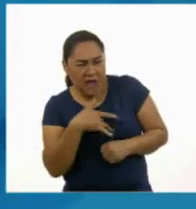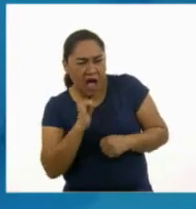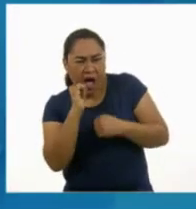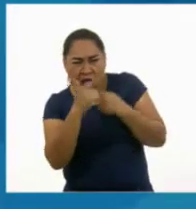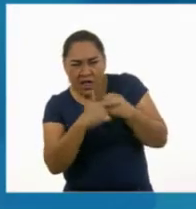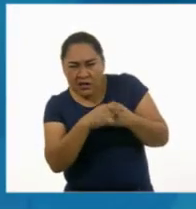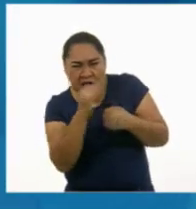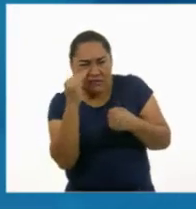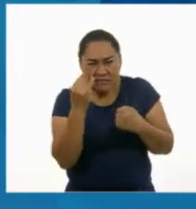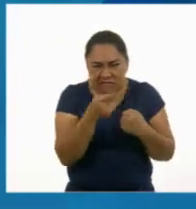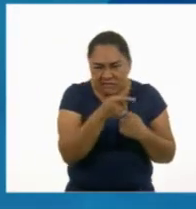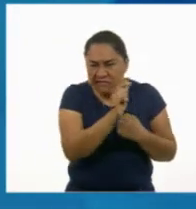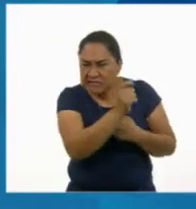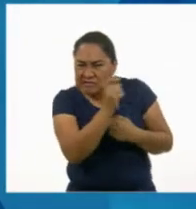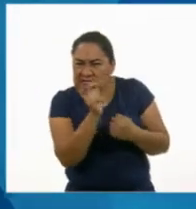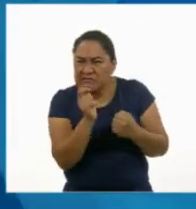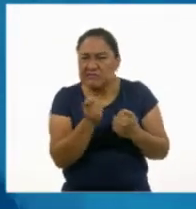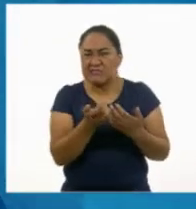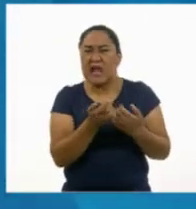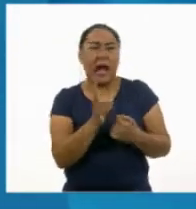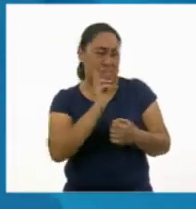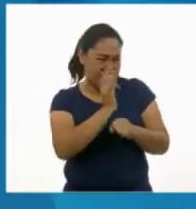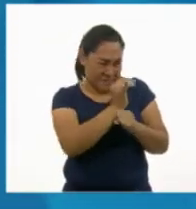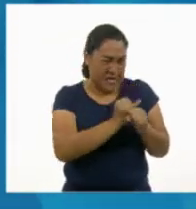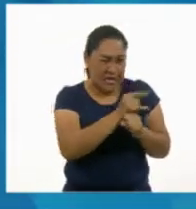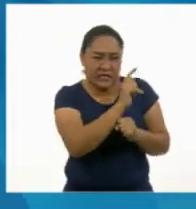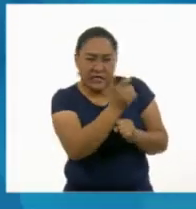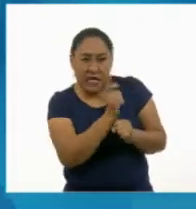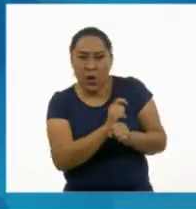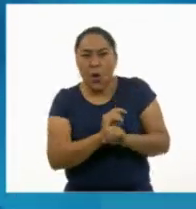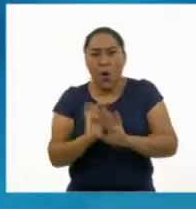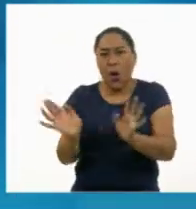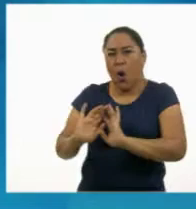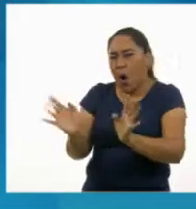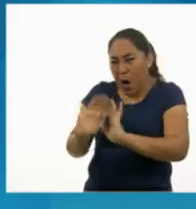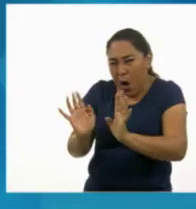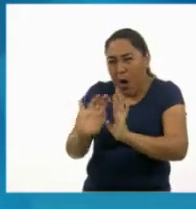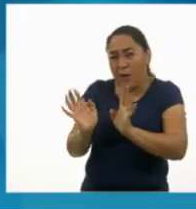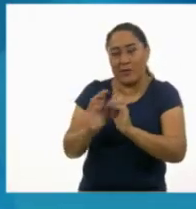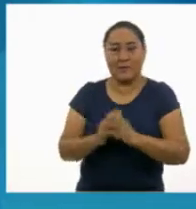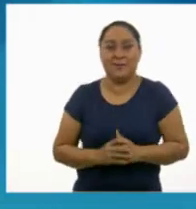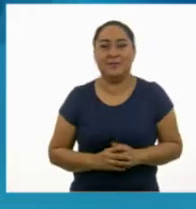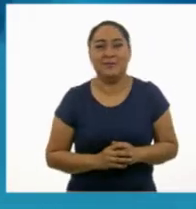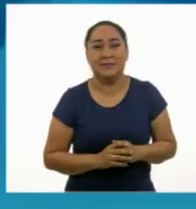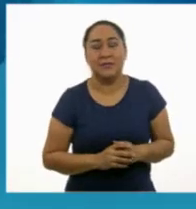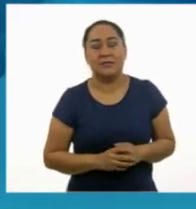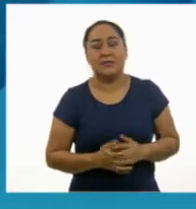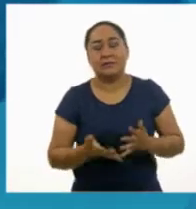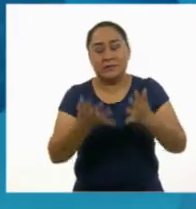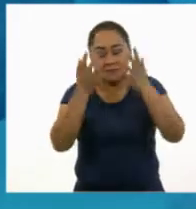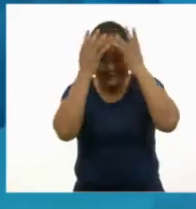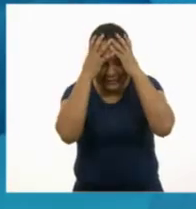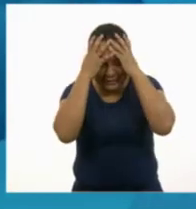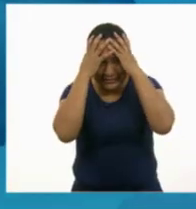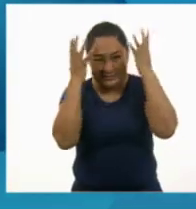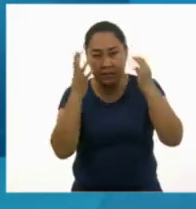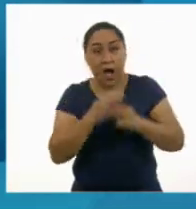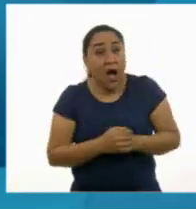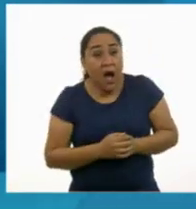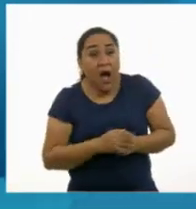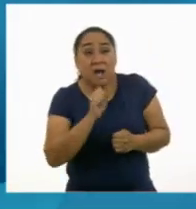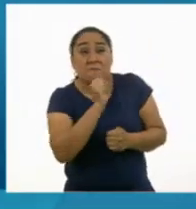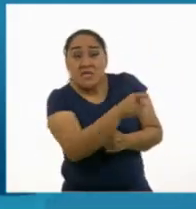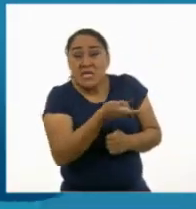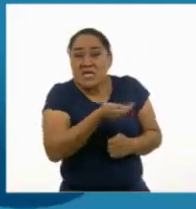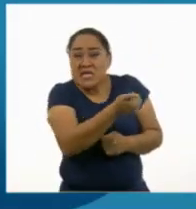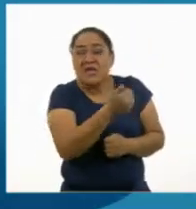Sí, tiene algo raro. No, nada. a investigar. ¿Qué? No, pero no... ¡Ay! ¡Ay, maldición! ¡Es el cabeza